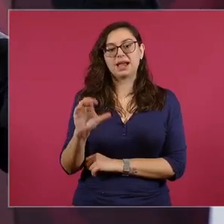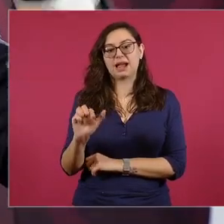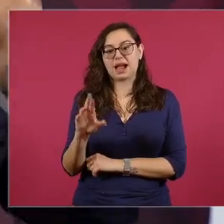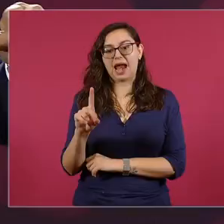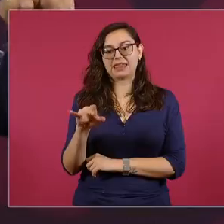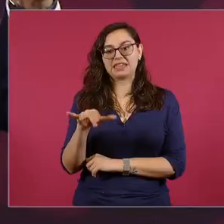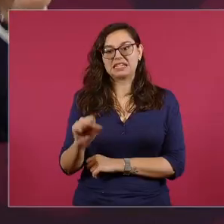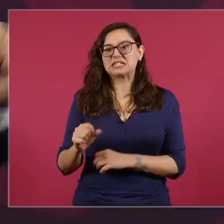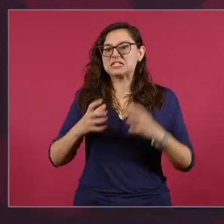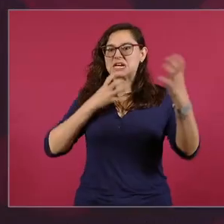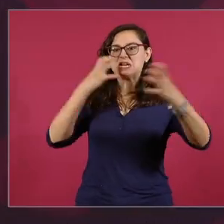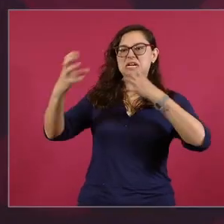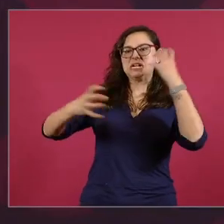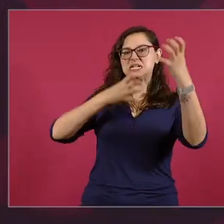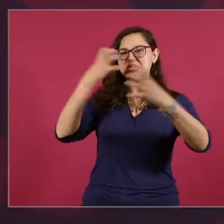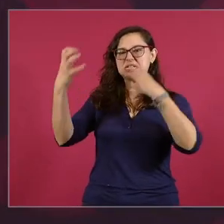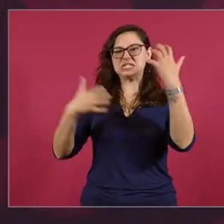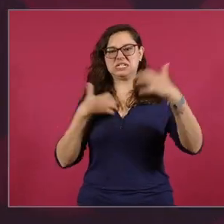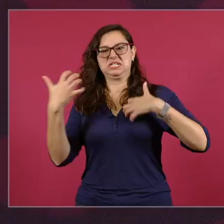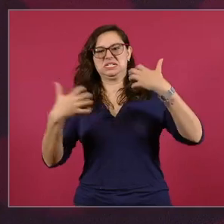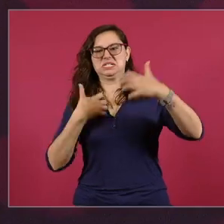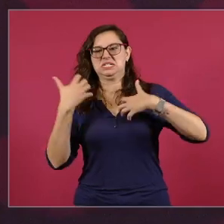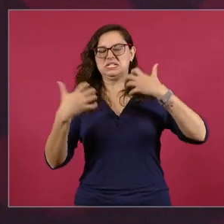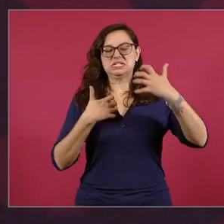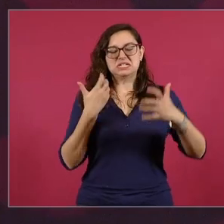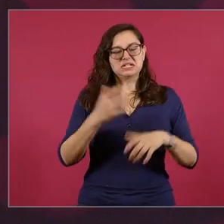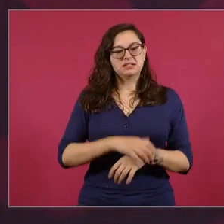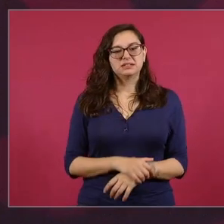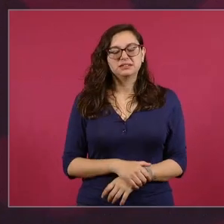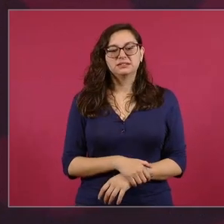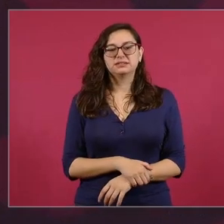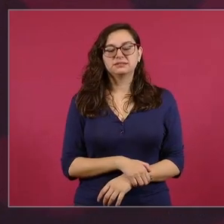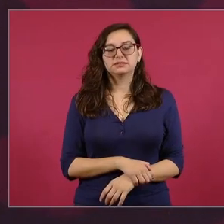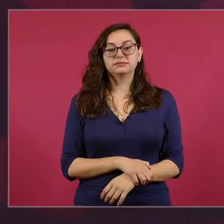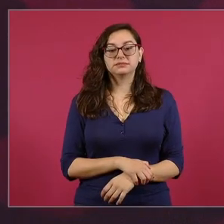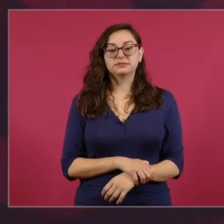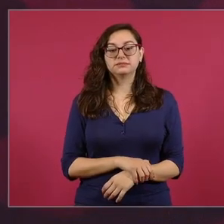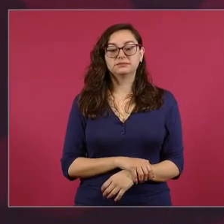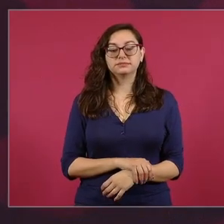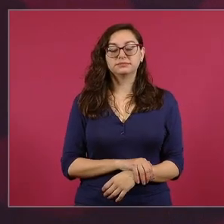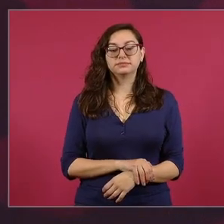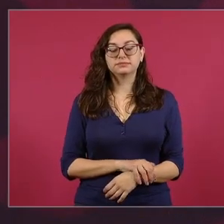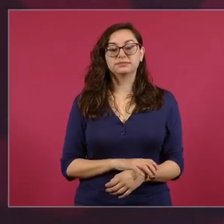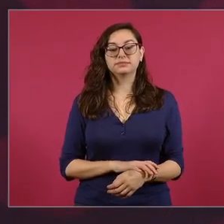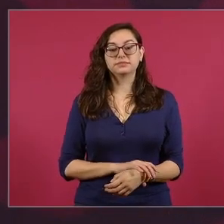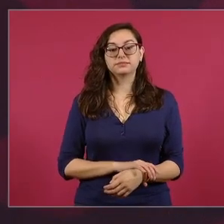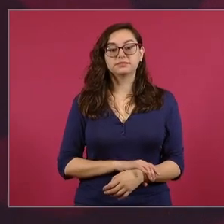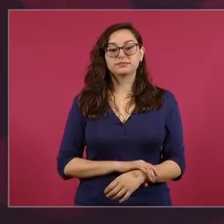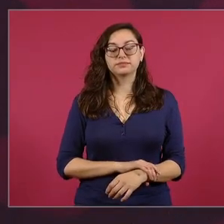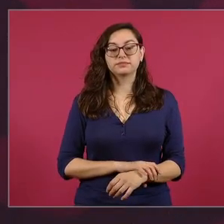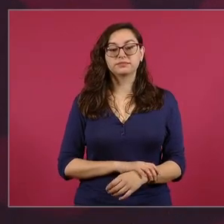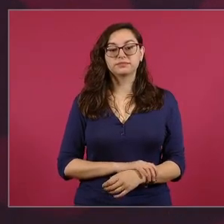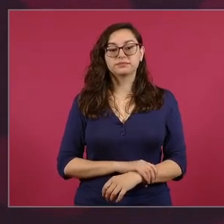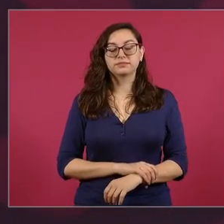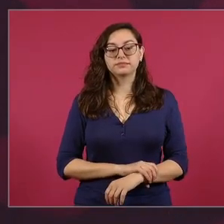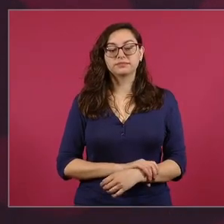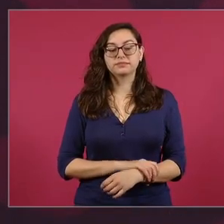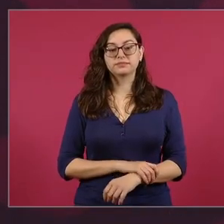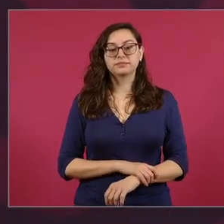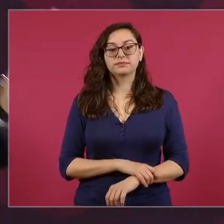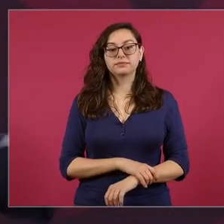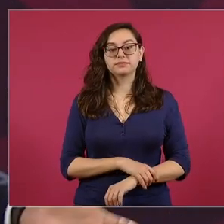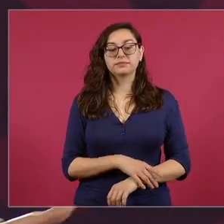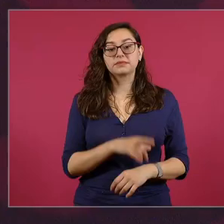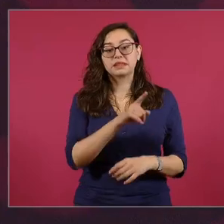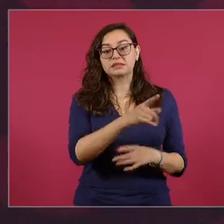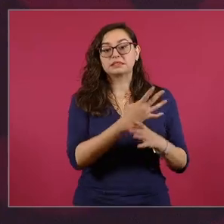como pregonero, acaba de decir que ya